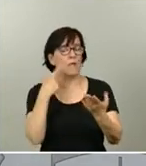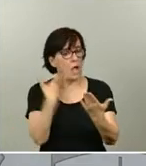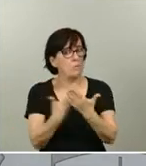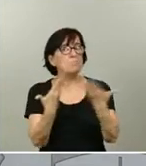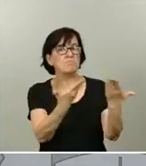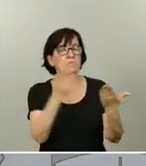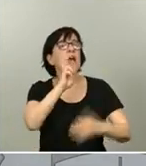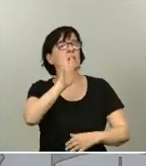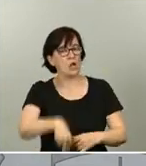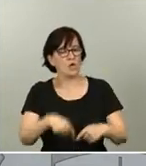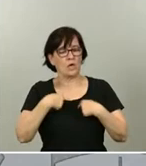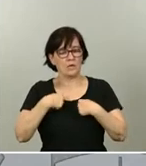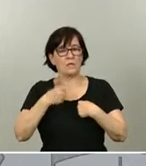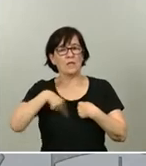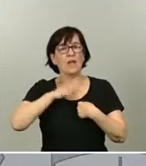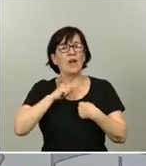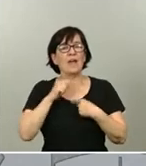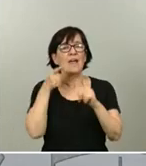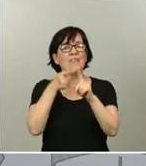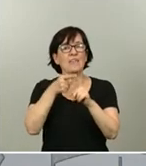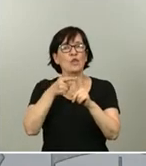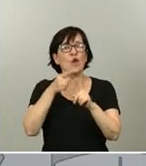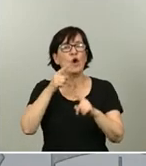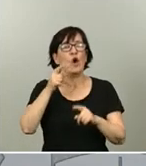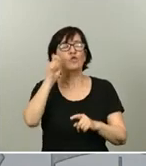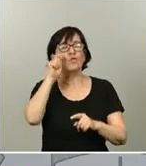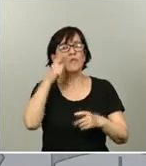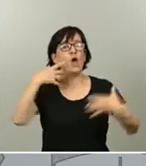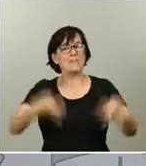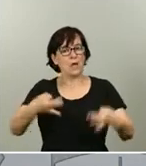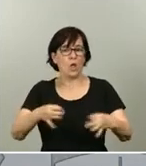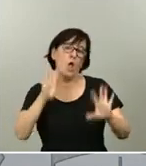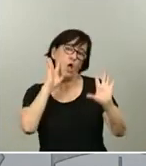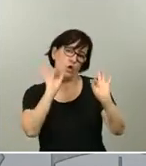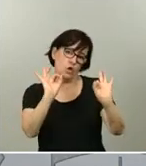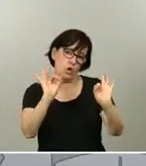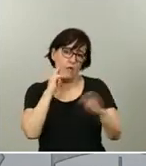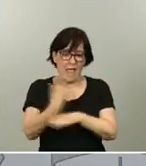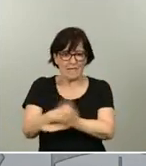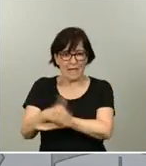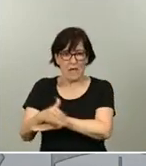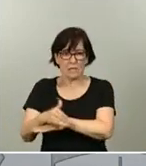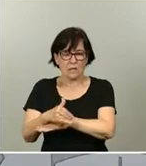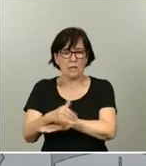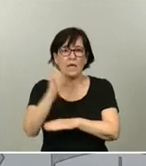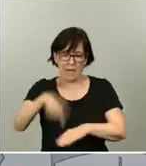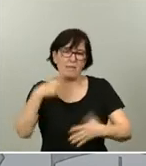como destino turístico de seguridad, de seguridad, lógicamente, en las calles, pero también de seguridad sanitaria.